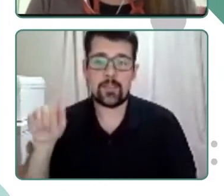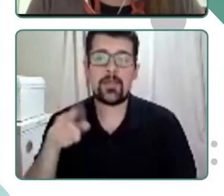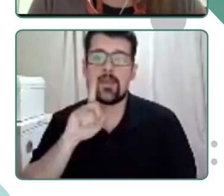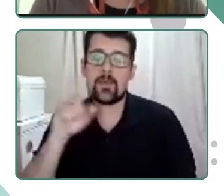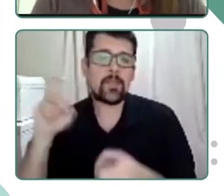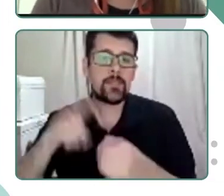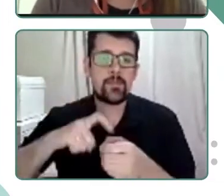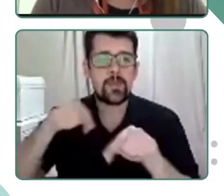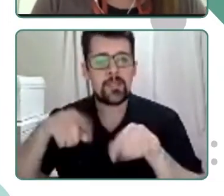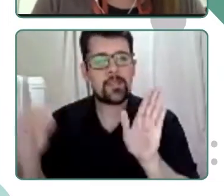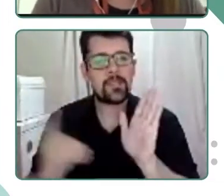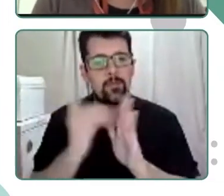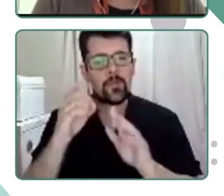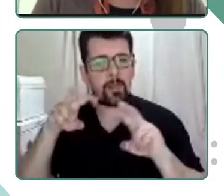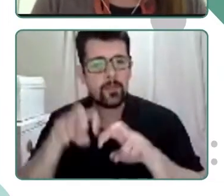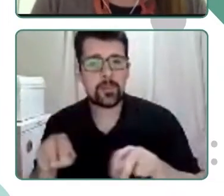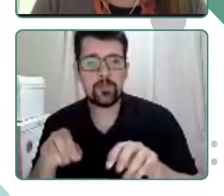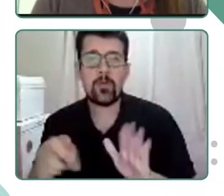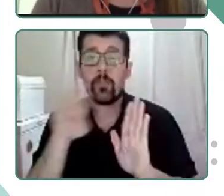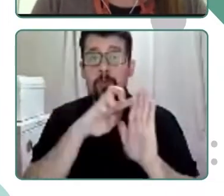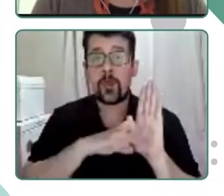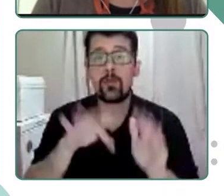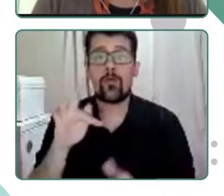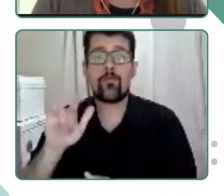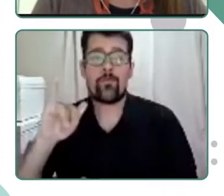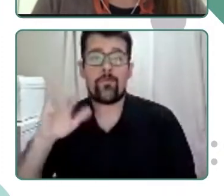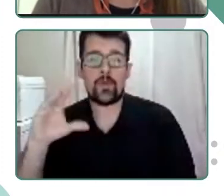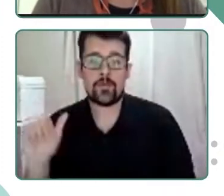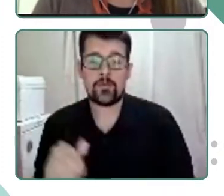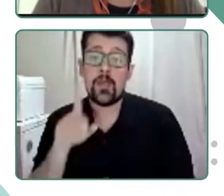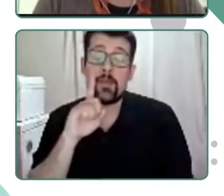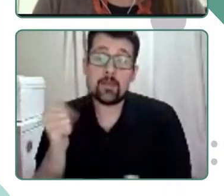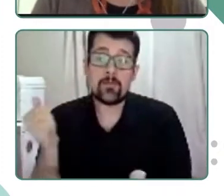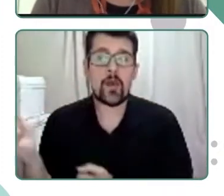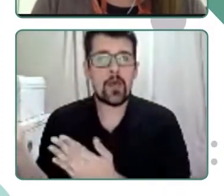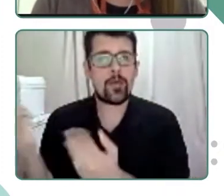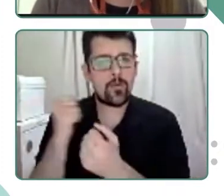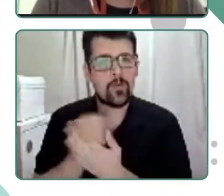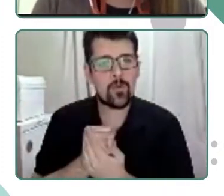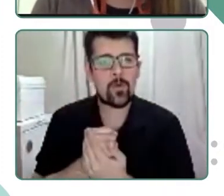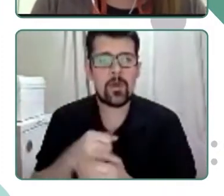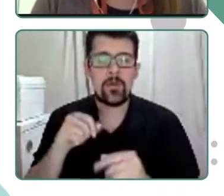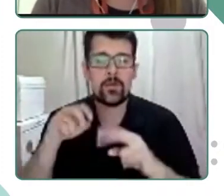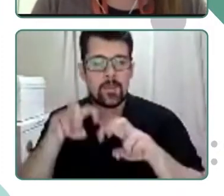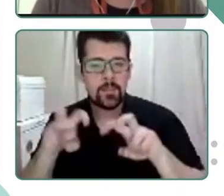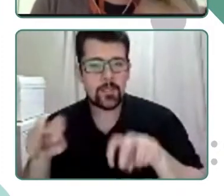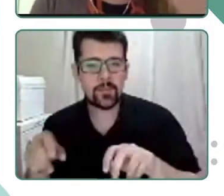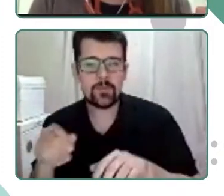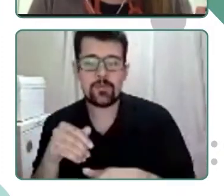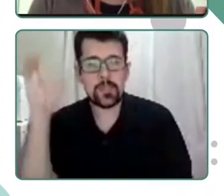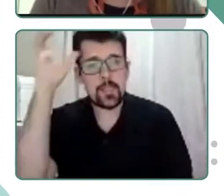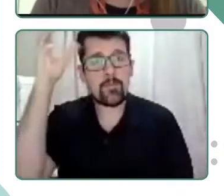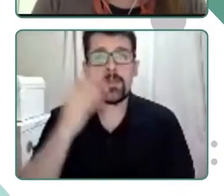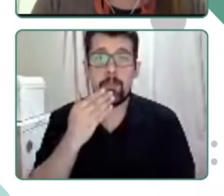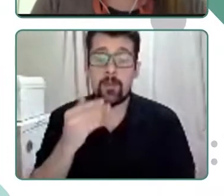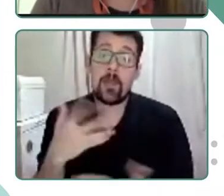que desarrollamos en el contexto de un proyecto FIC que nos ha permitido desarrollar investigación aplicada y también investigación científica. Y eso